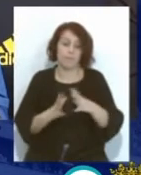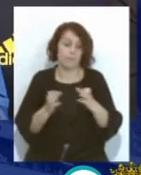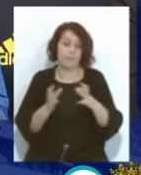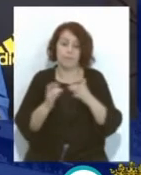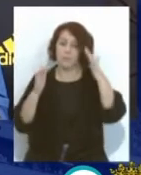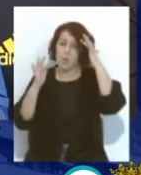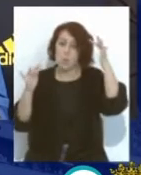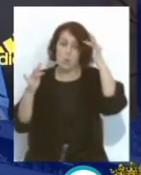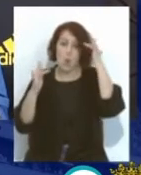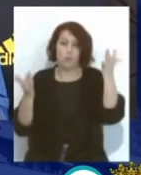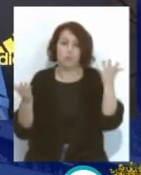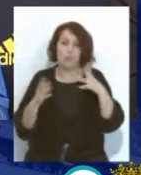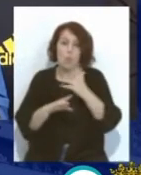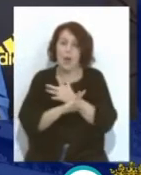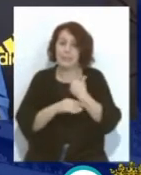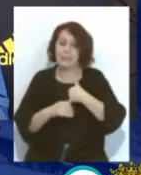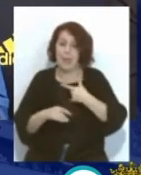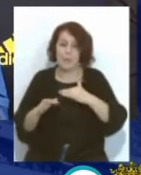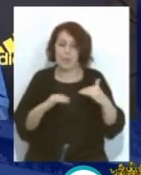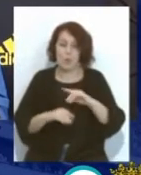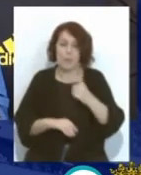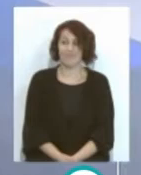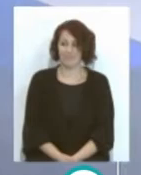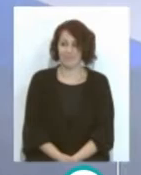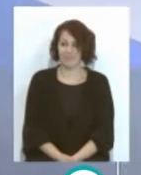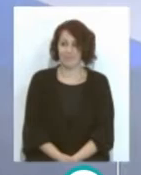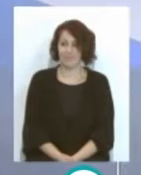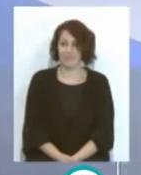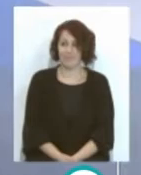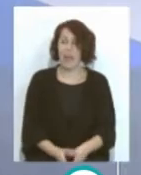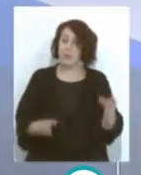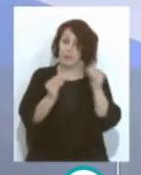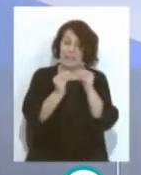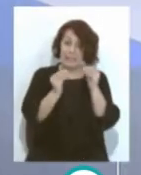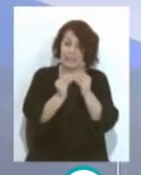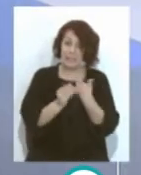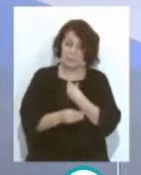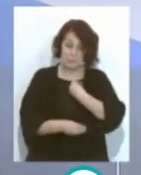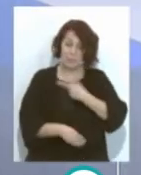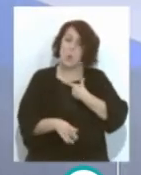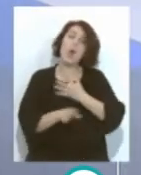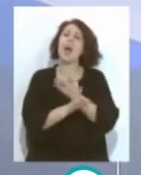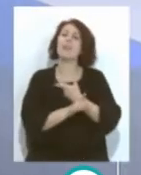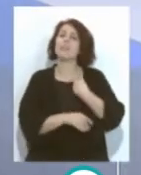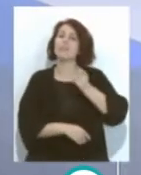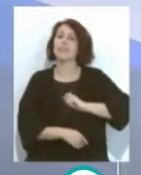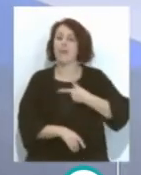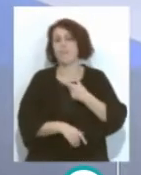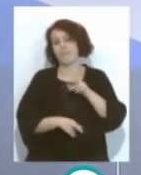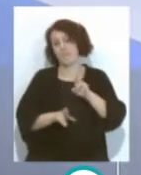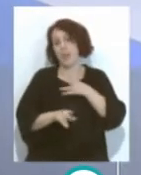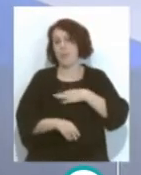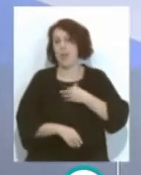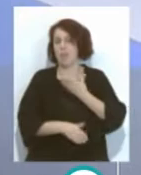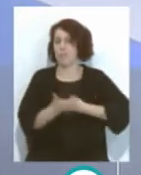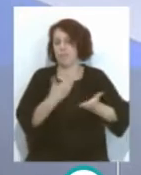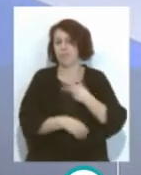poder Poder jugar Ya el primer partido Con el Cádiz Rubén Sobrino El jugador Que se espera Que pueda También venir